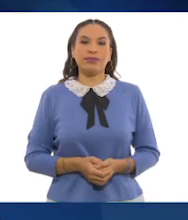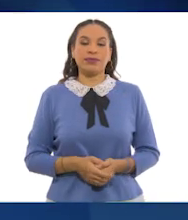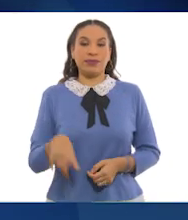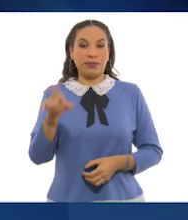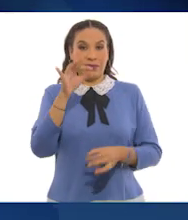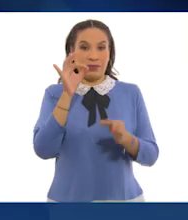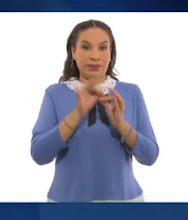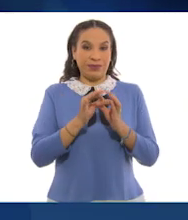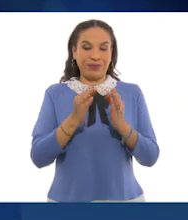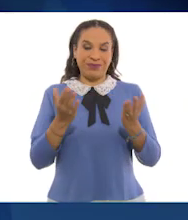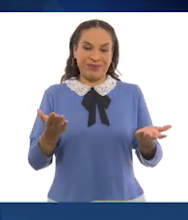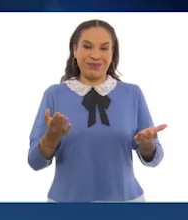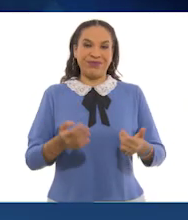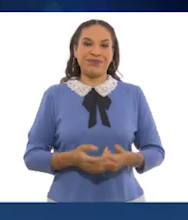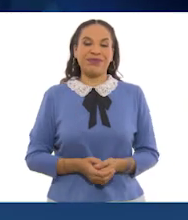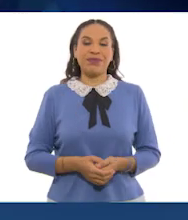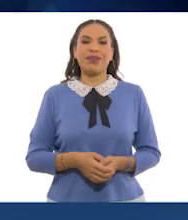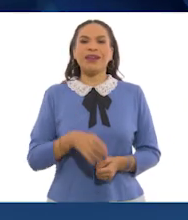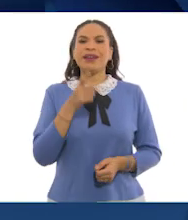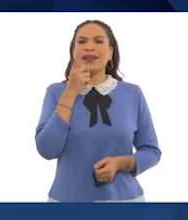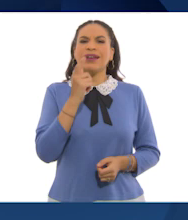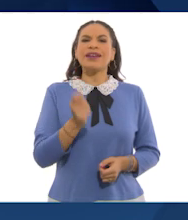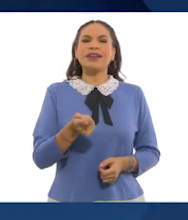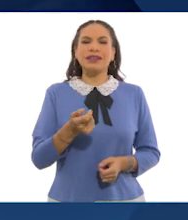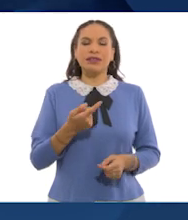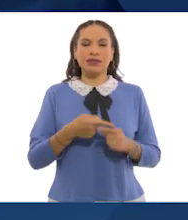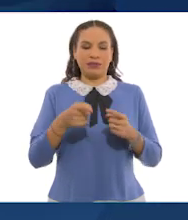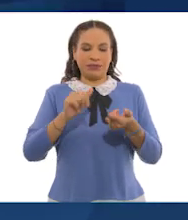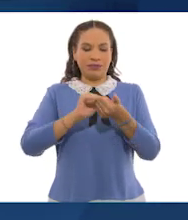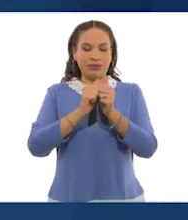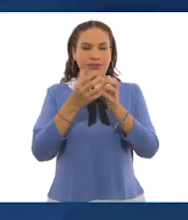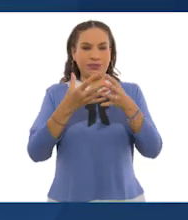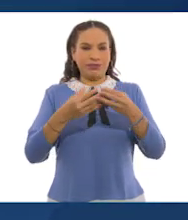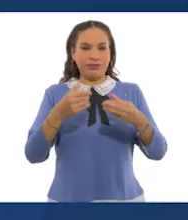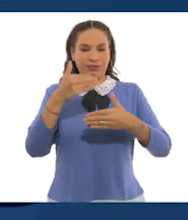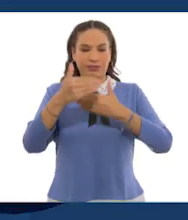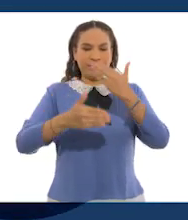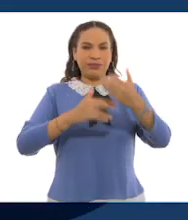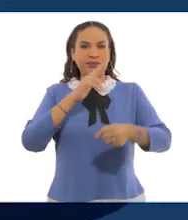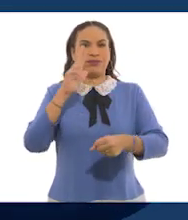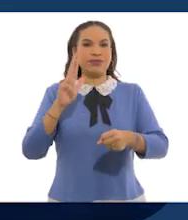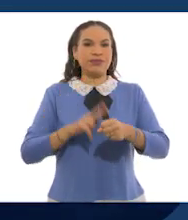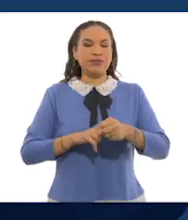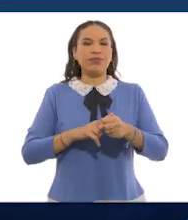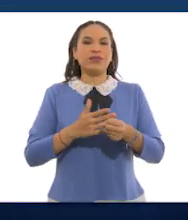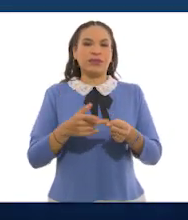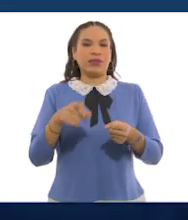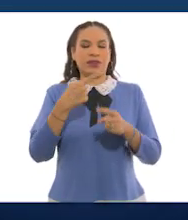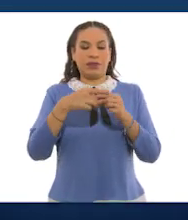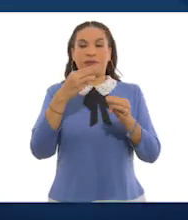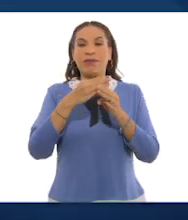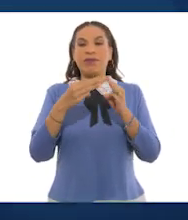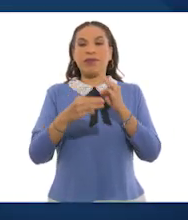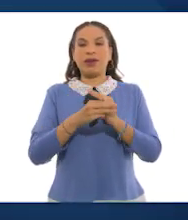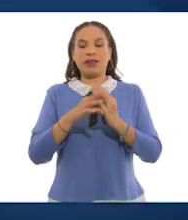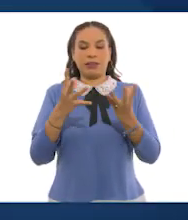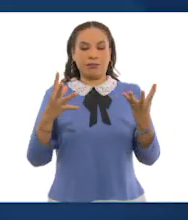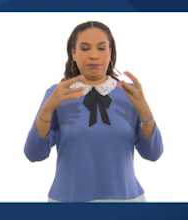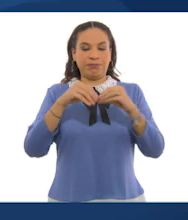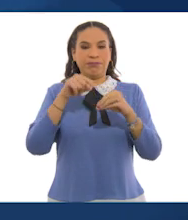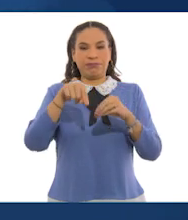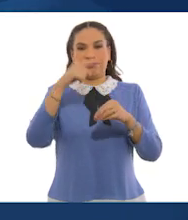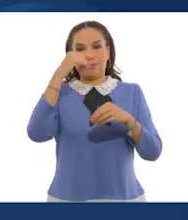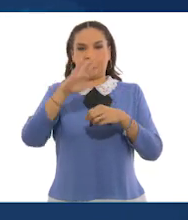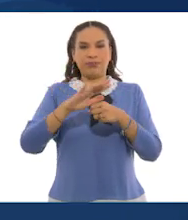¿Listos? Listo, maestra. Dice, la degradación es un proceso natural en el cual los materiales se van reintegrando a la